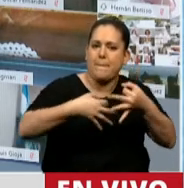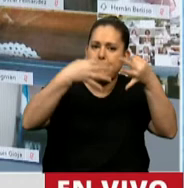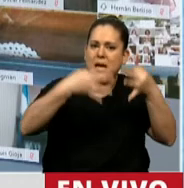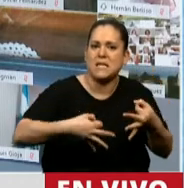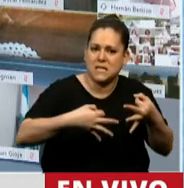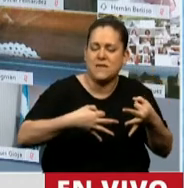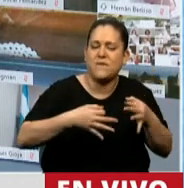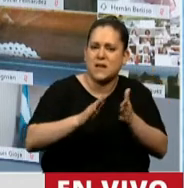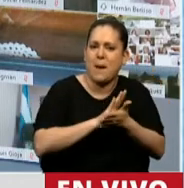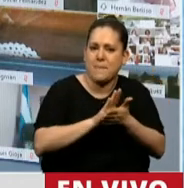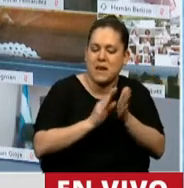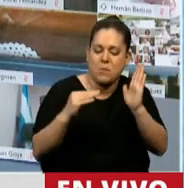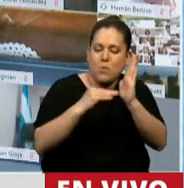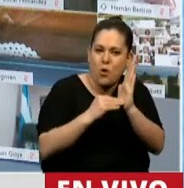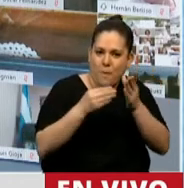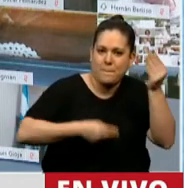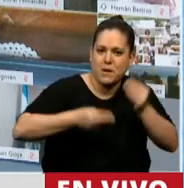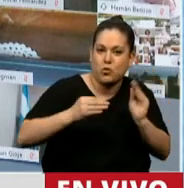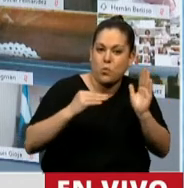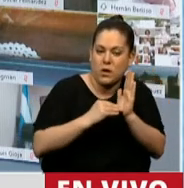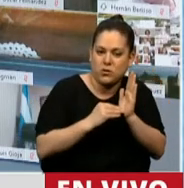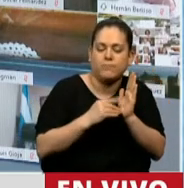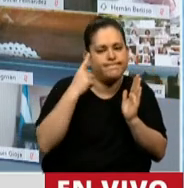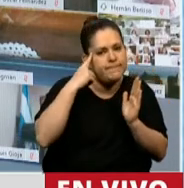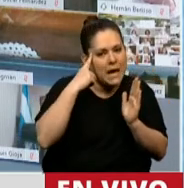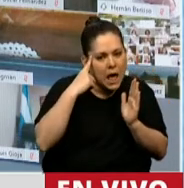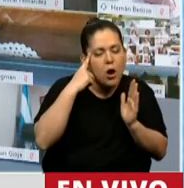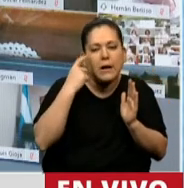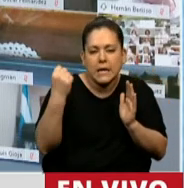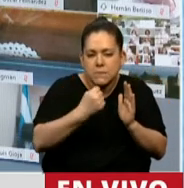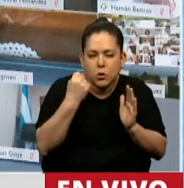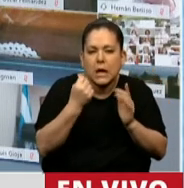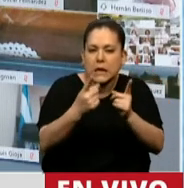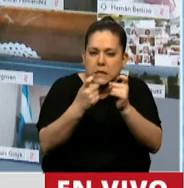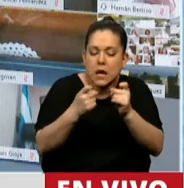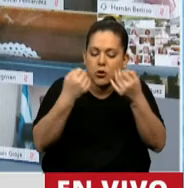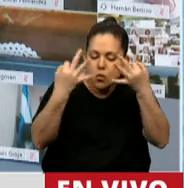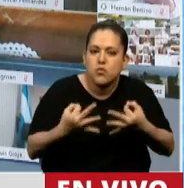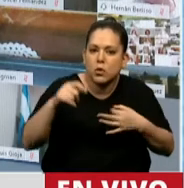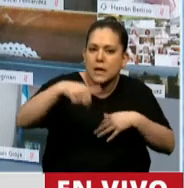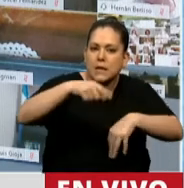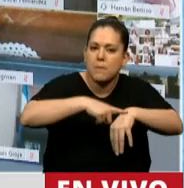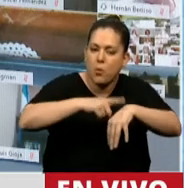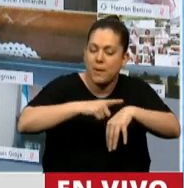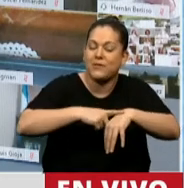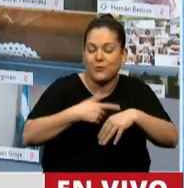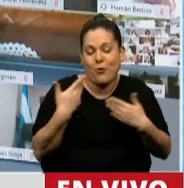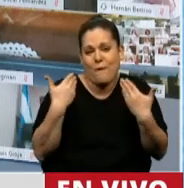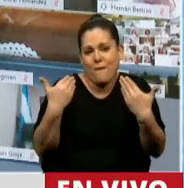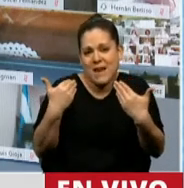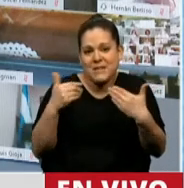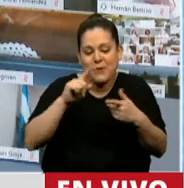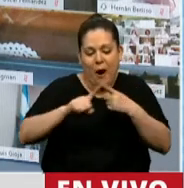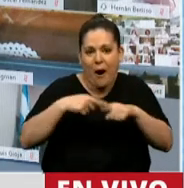presupuestos mínimos que la agrandicen, creo que es necesario, oportuno, y en eso celebro que esta